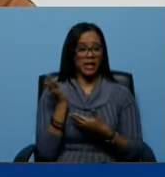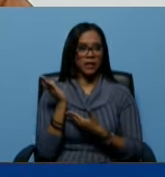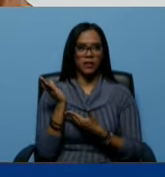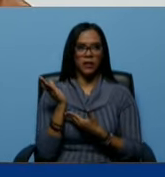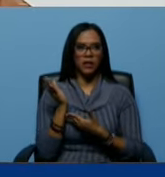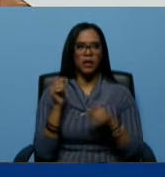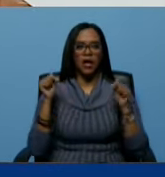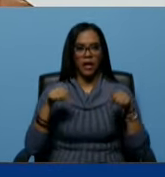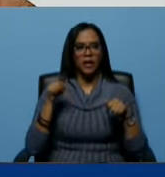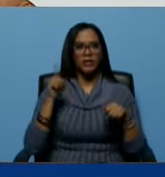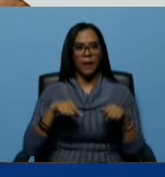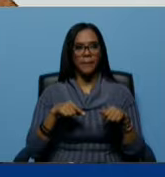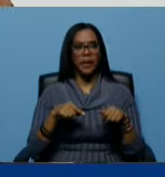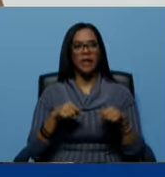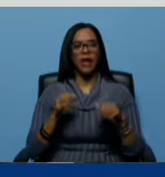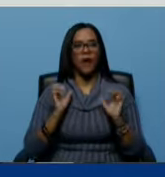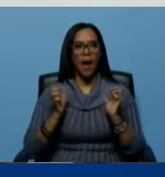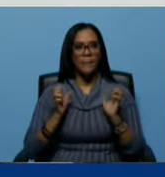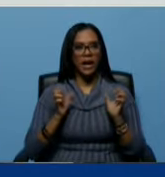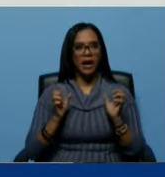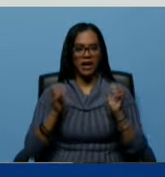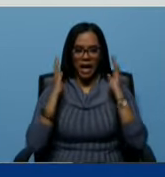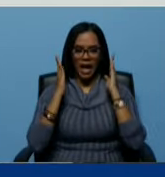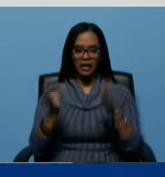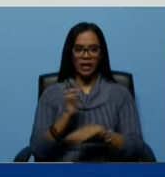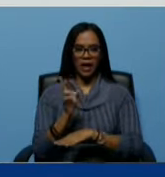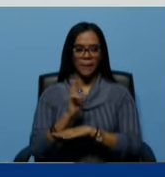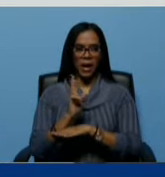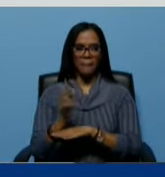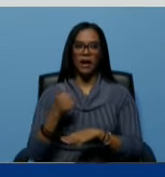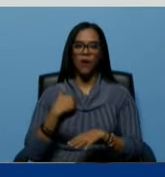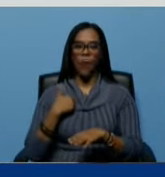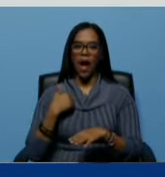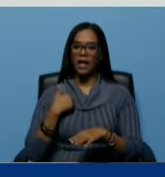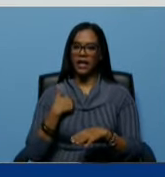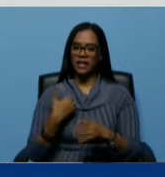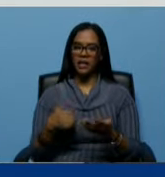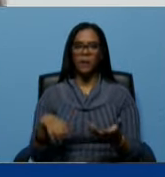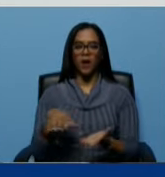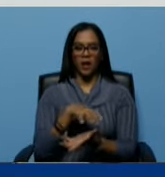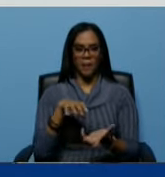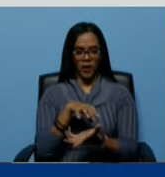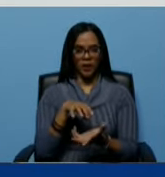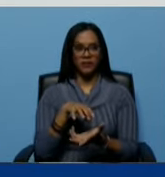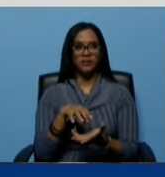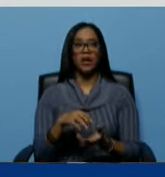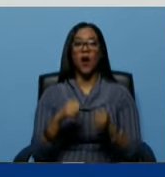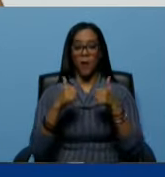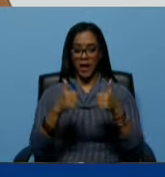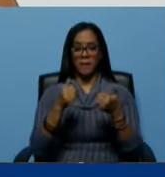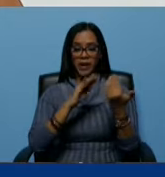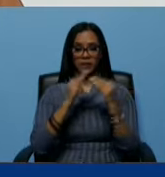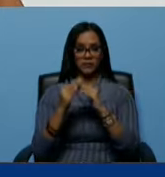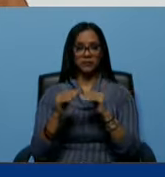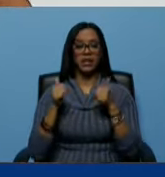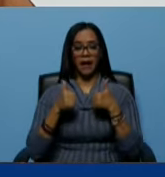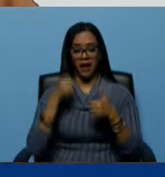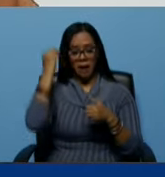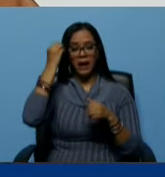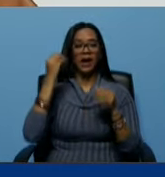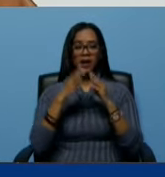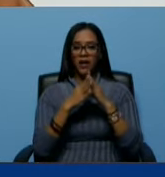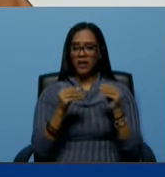aquí también está una emergencia que atiende inmediatamente cualquier tipo de trauma es decir es un bien para la comunidad está bien pensado todo